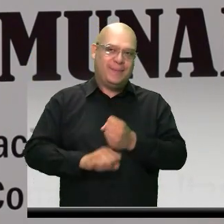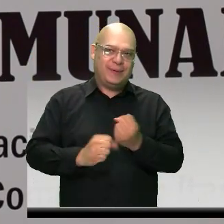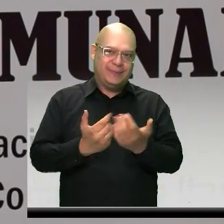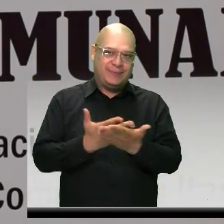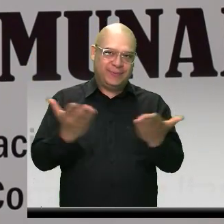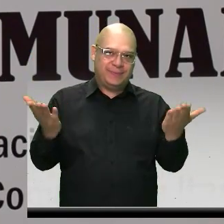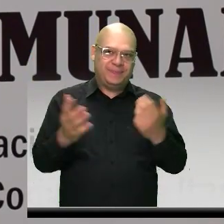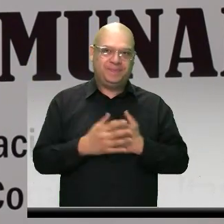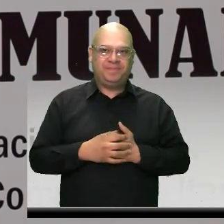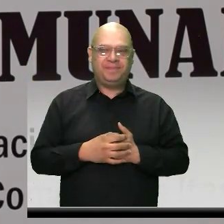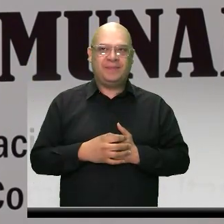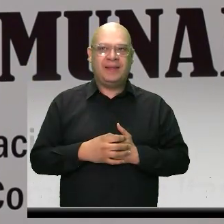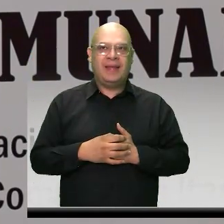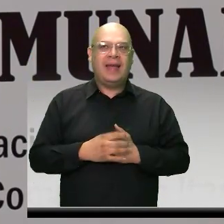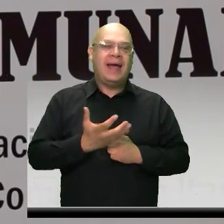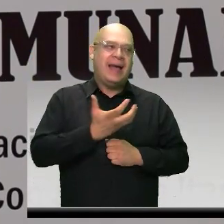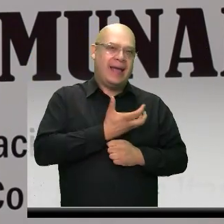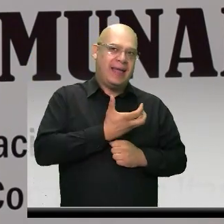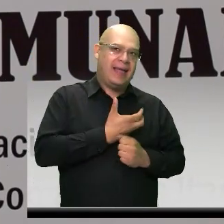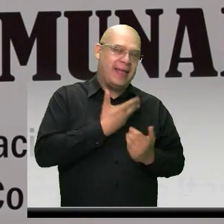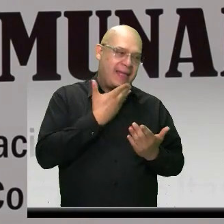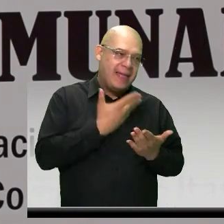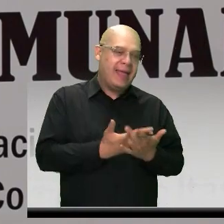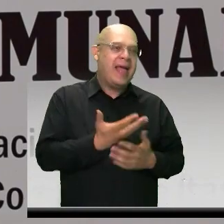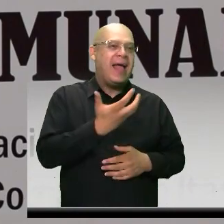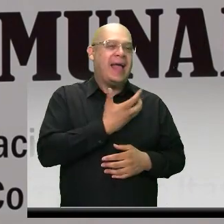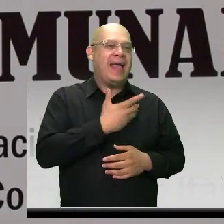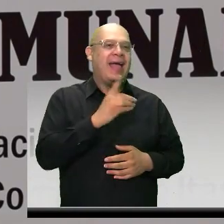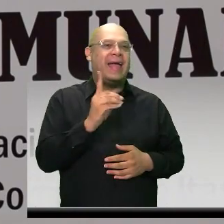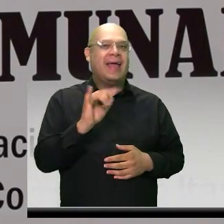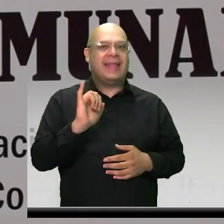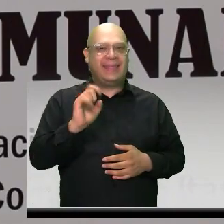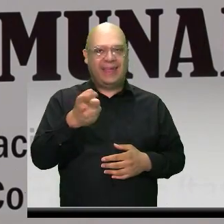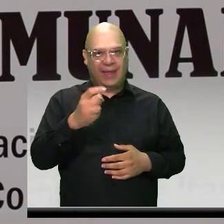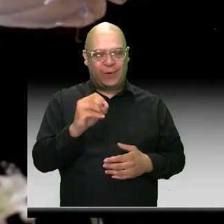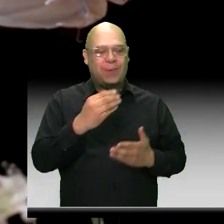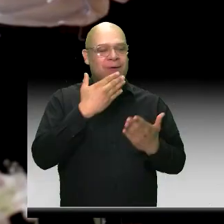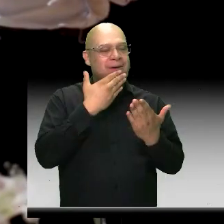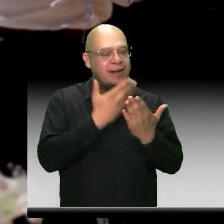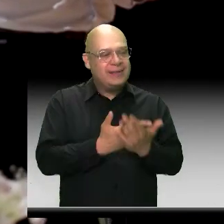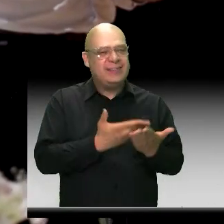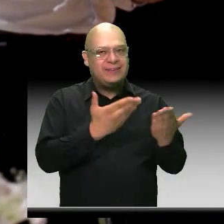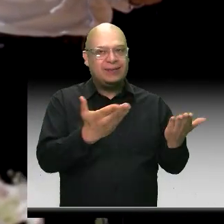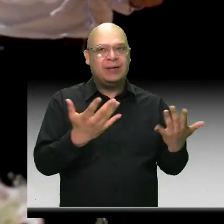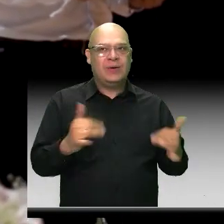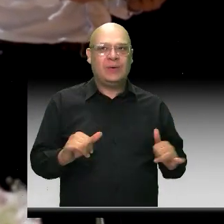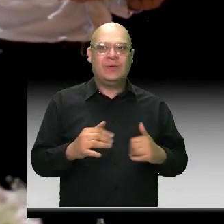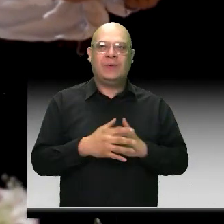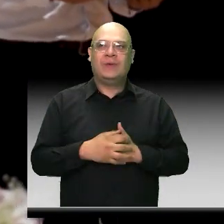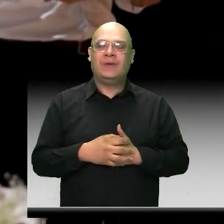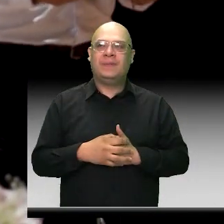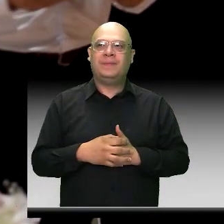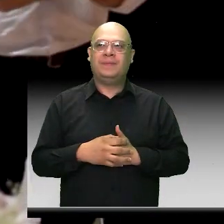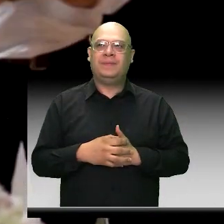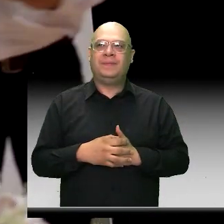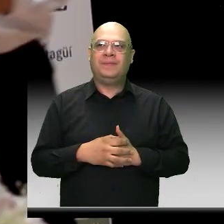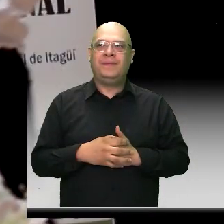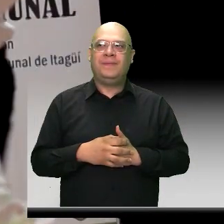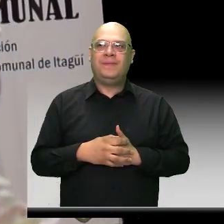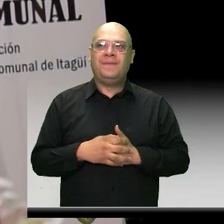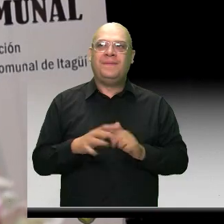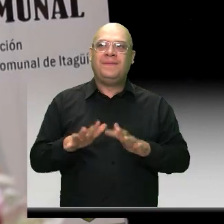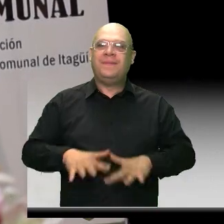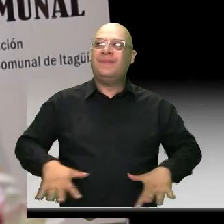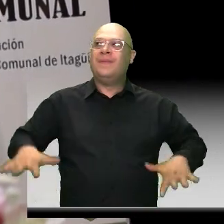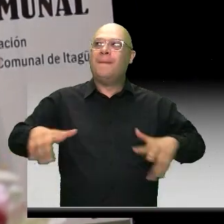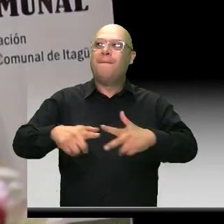Administración Municipal, en cabeza de nuestro alcalde Diego Torres. Gracias por prestarnos el escenario del